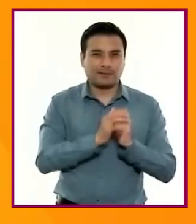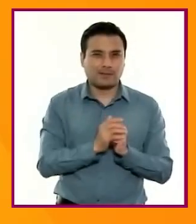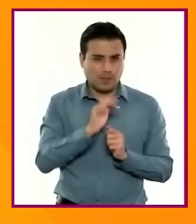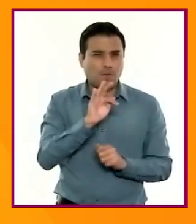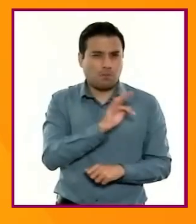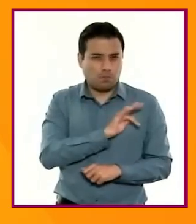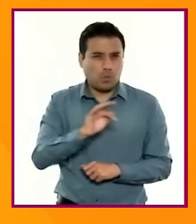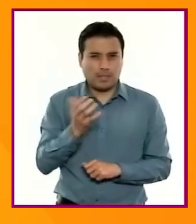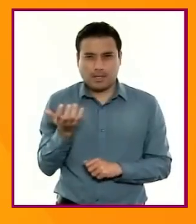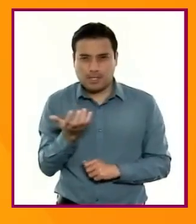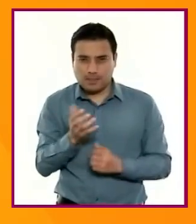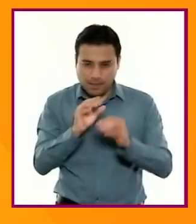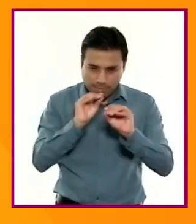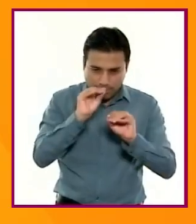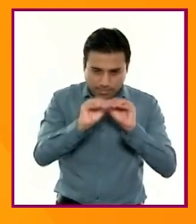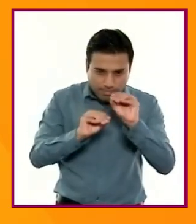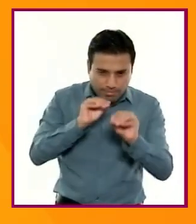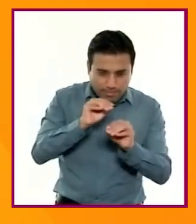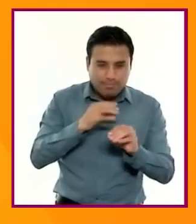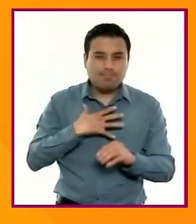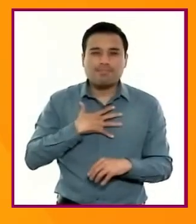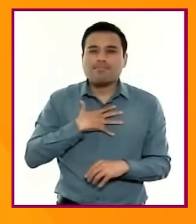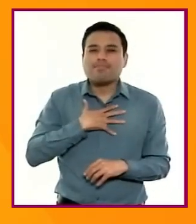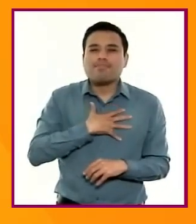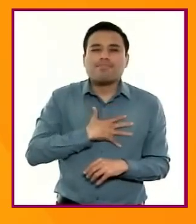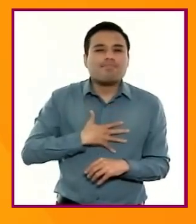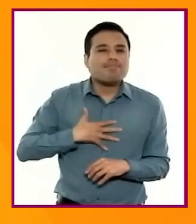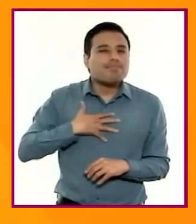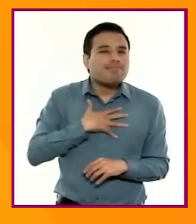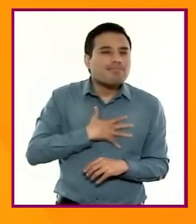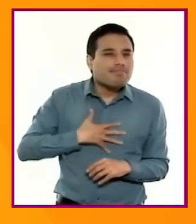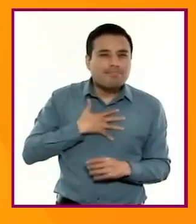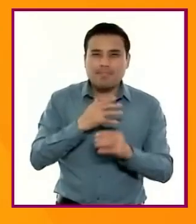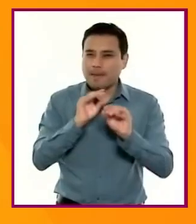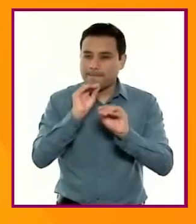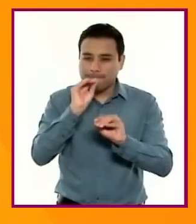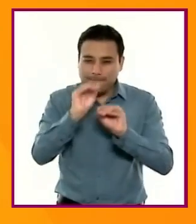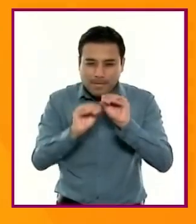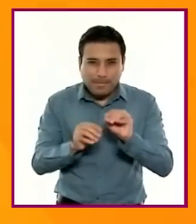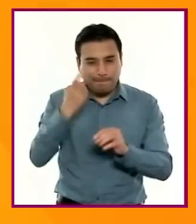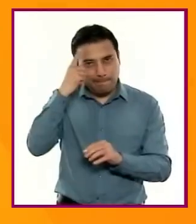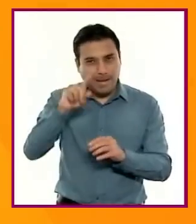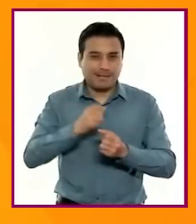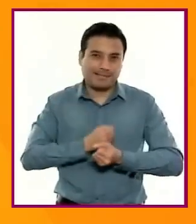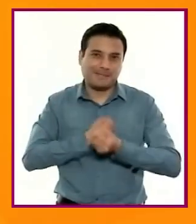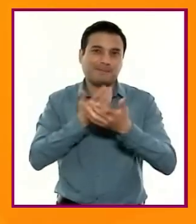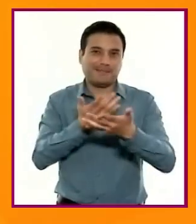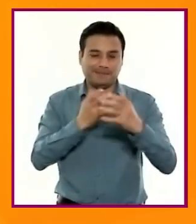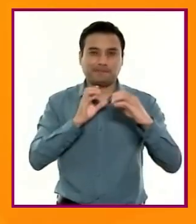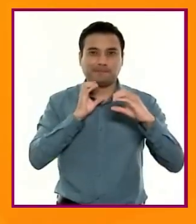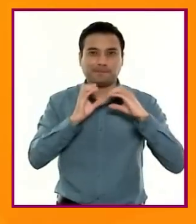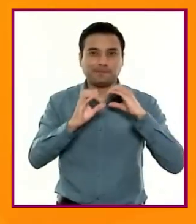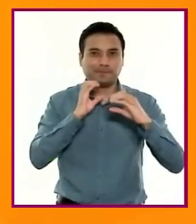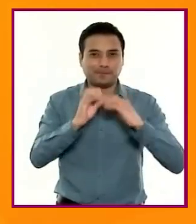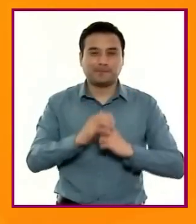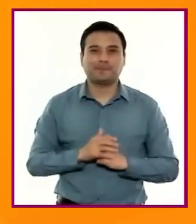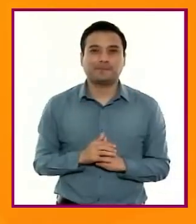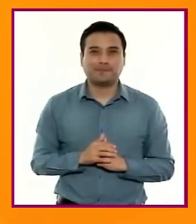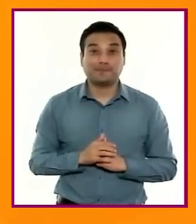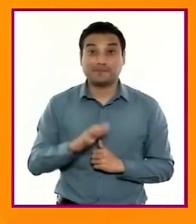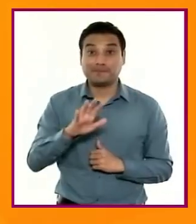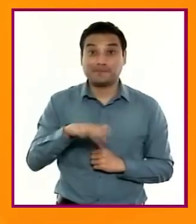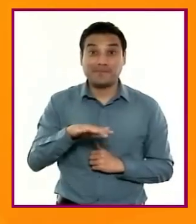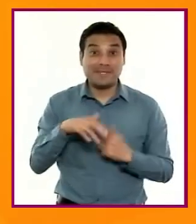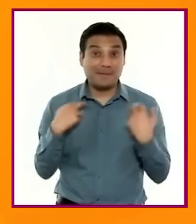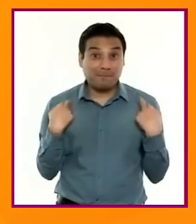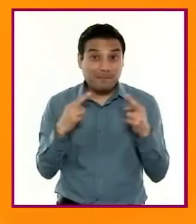producciones propias, experimentando con diversas posibilidades expresivas y comunicativas. Maestras y maestros,